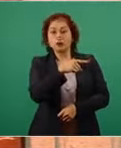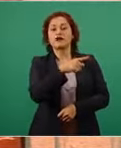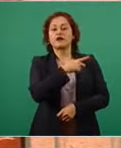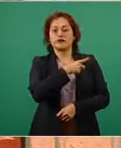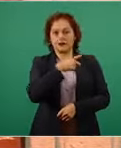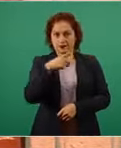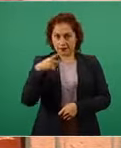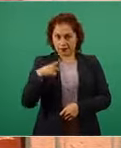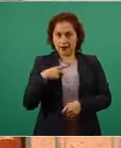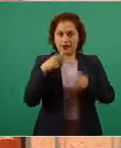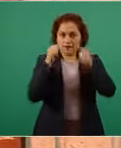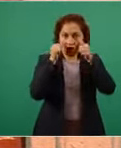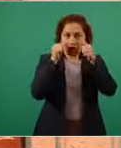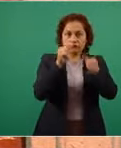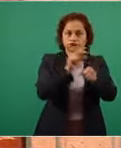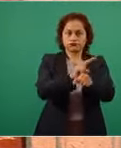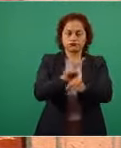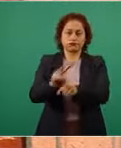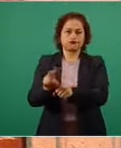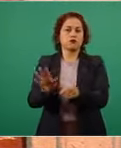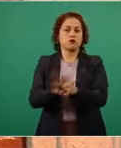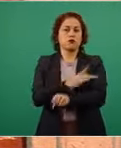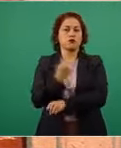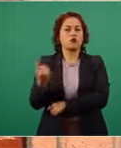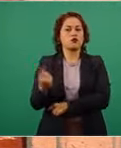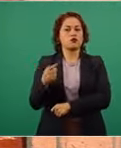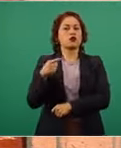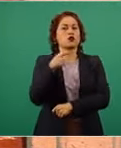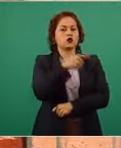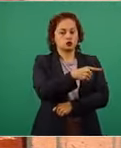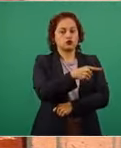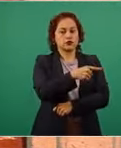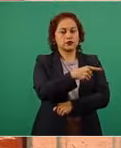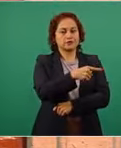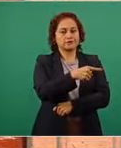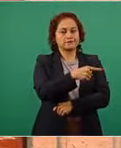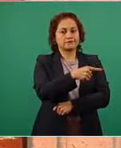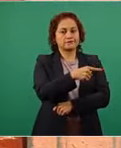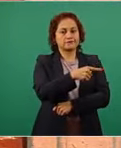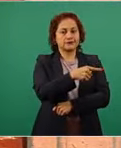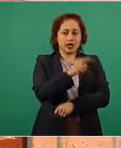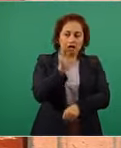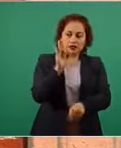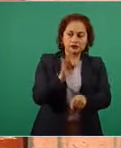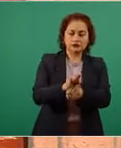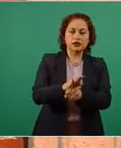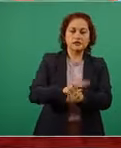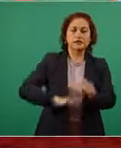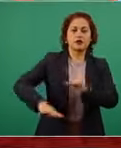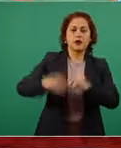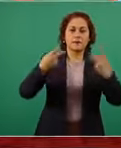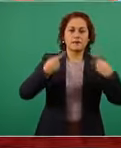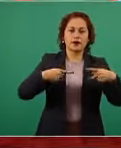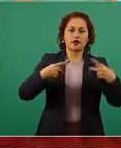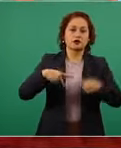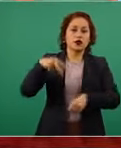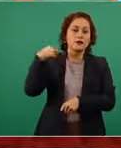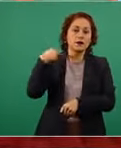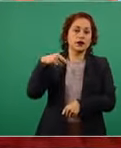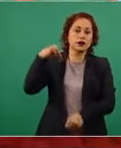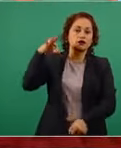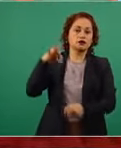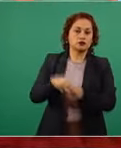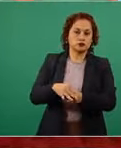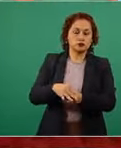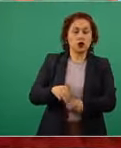es una garantía para el voto de los veracruzanos. Tres días después le